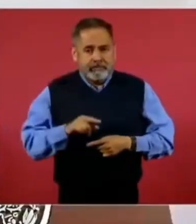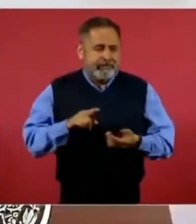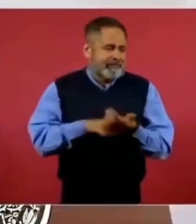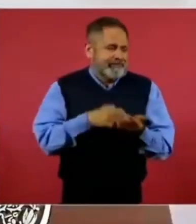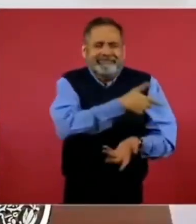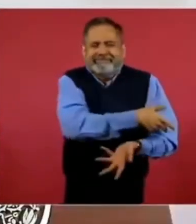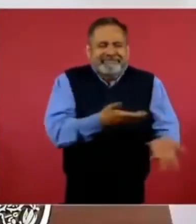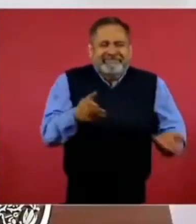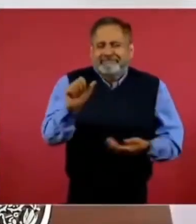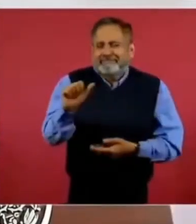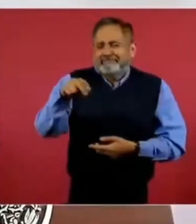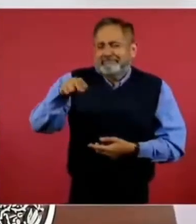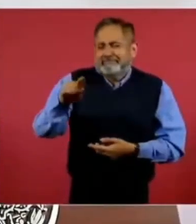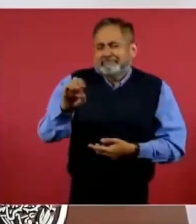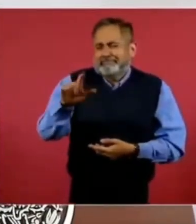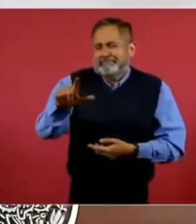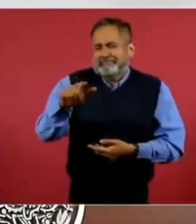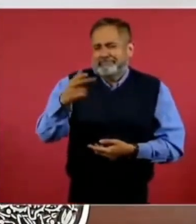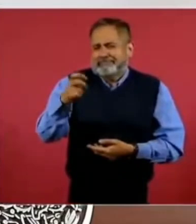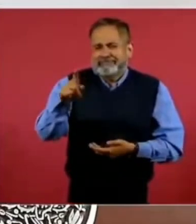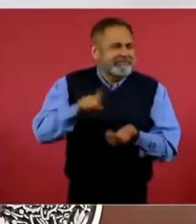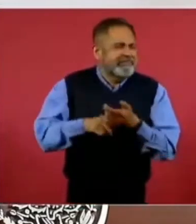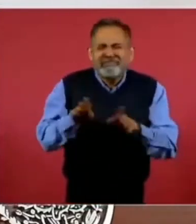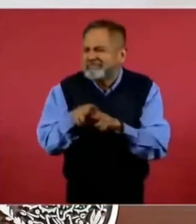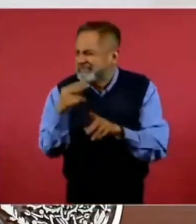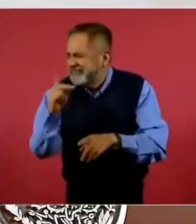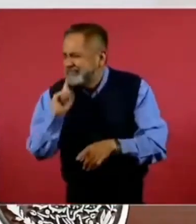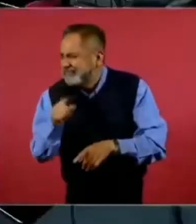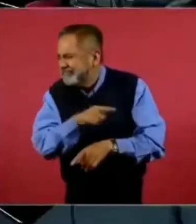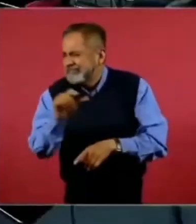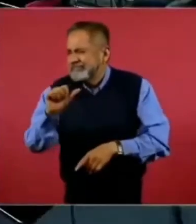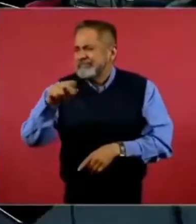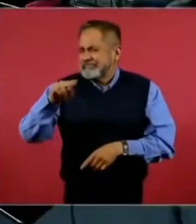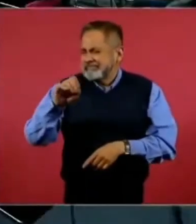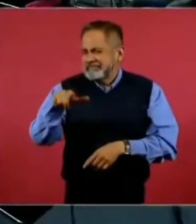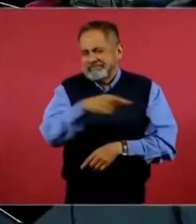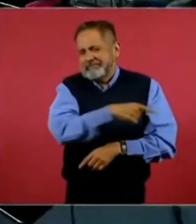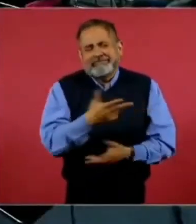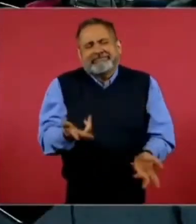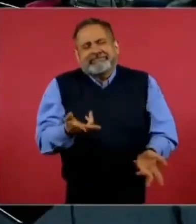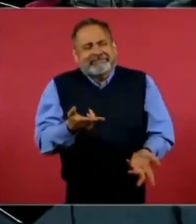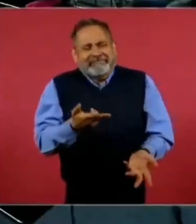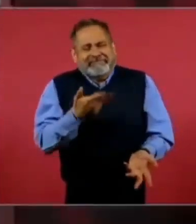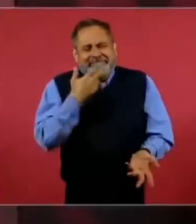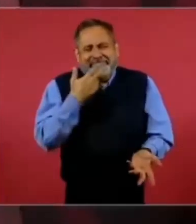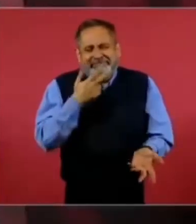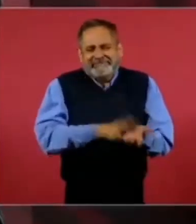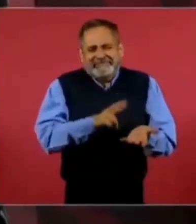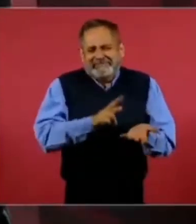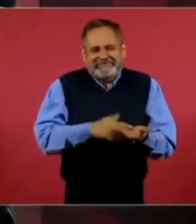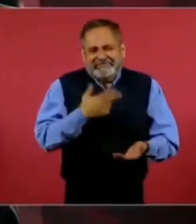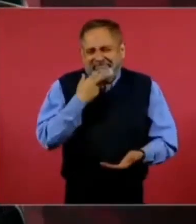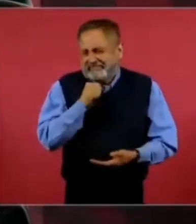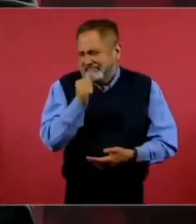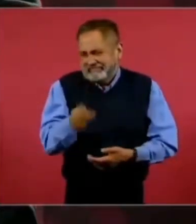Hernández, porque… ¿Cómo se llama? ¿Cómo Anabel Hernández, o